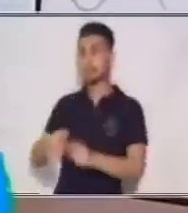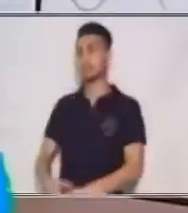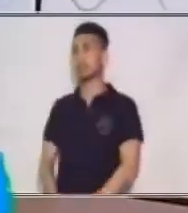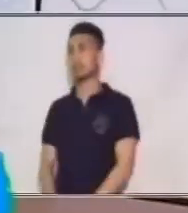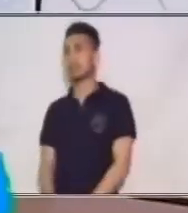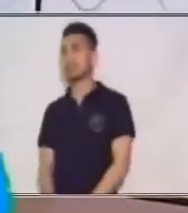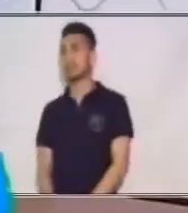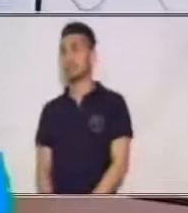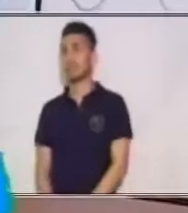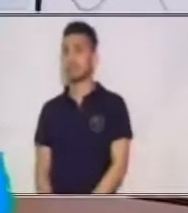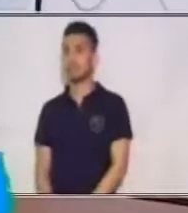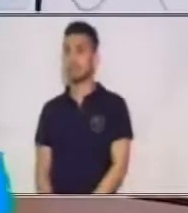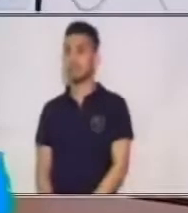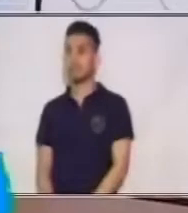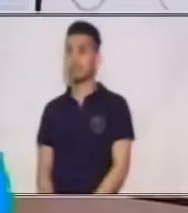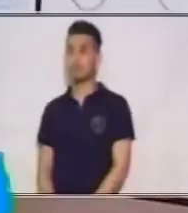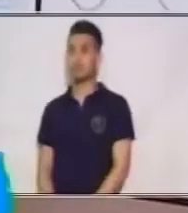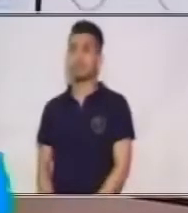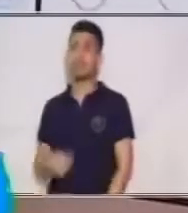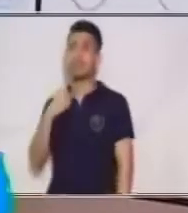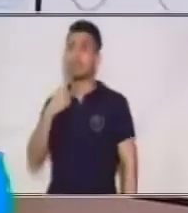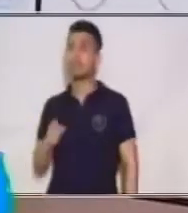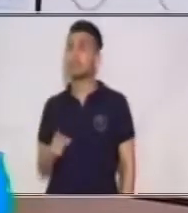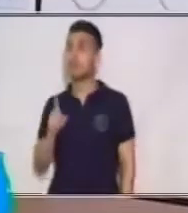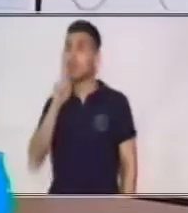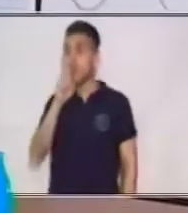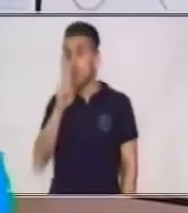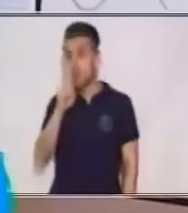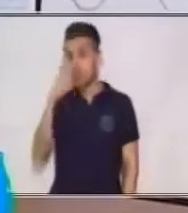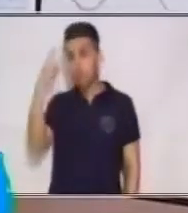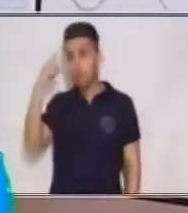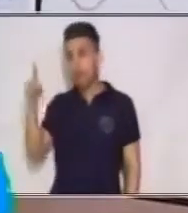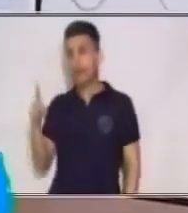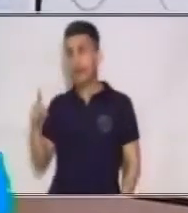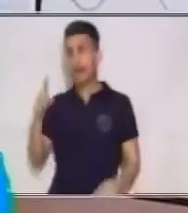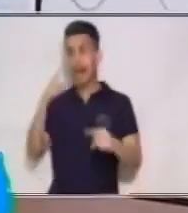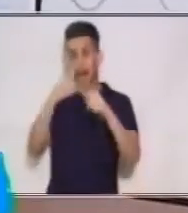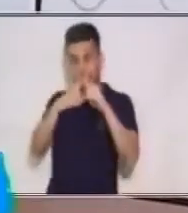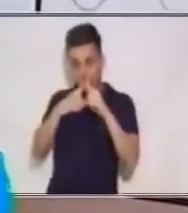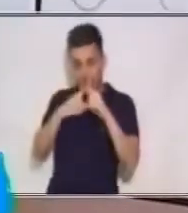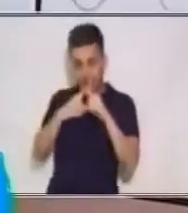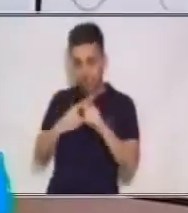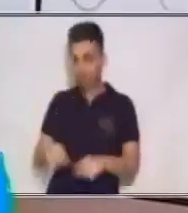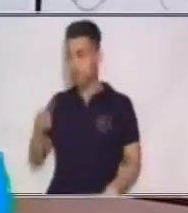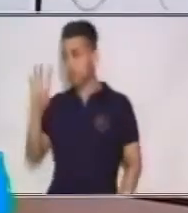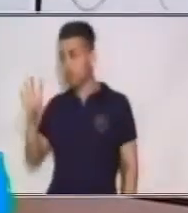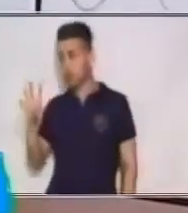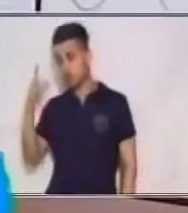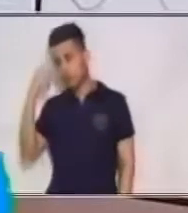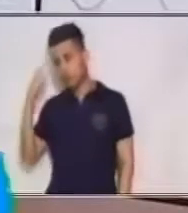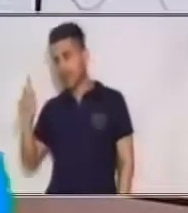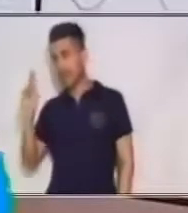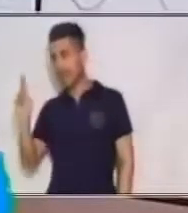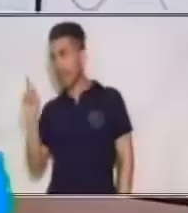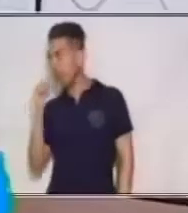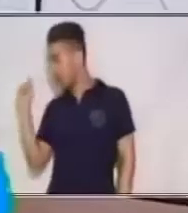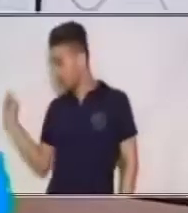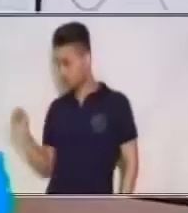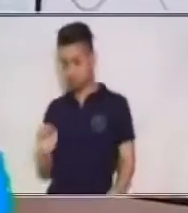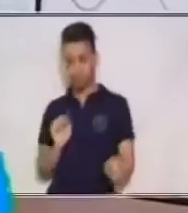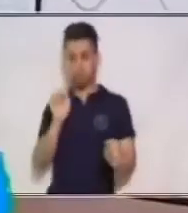1 en X y 4 en Y. Y le voy a colocar aquí un puntito. Cuando